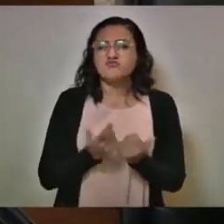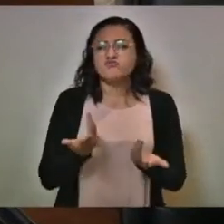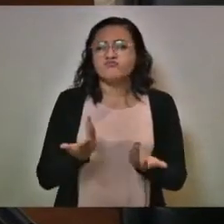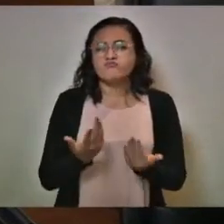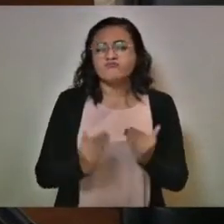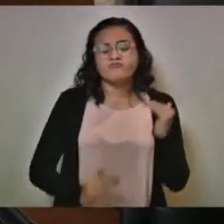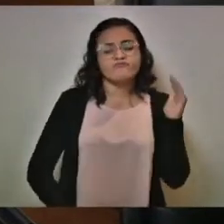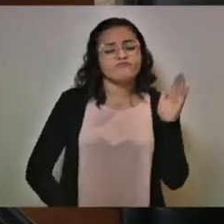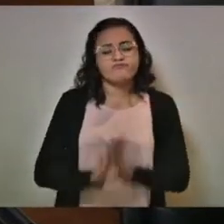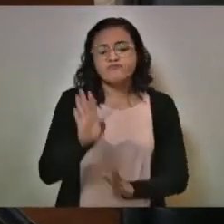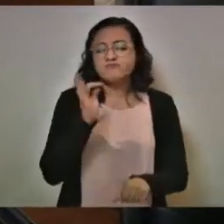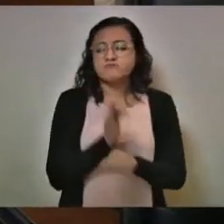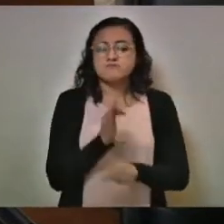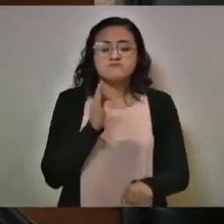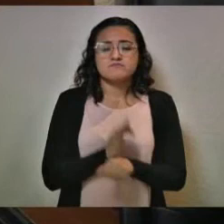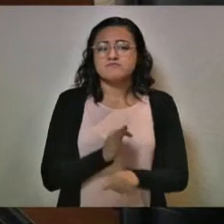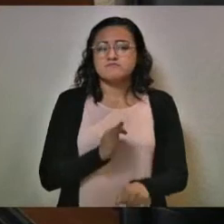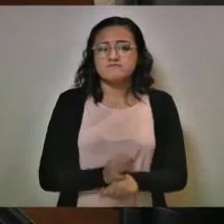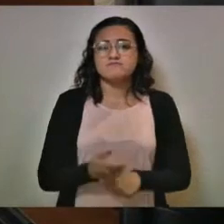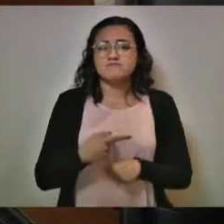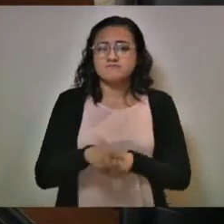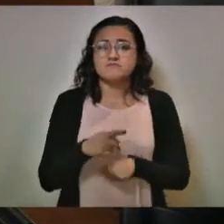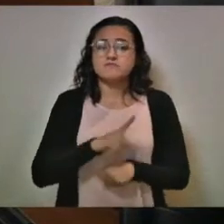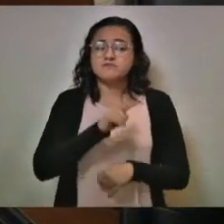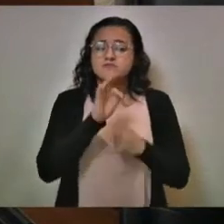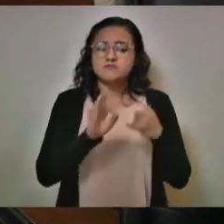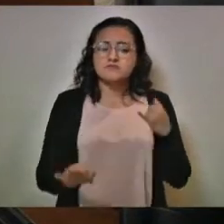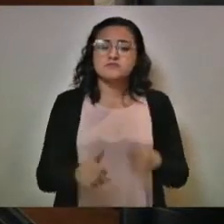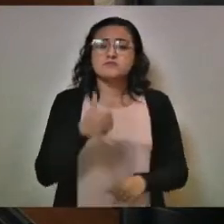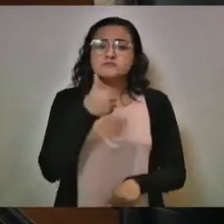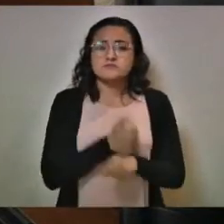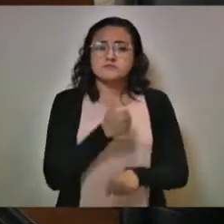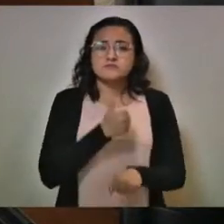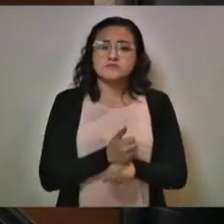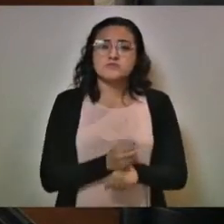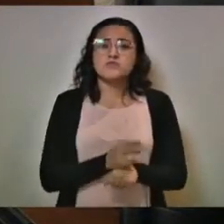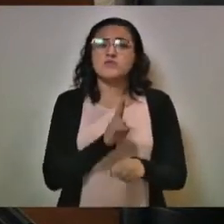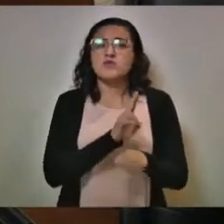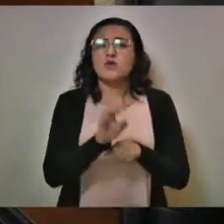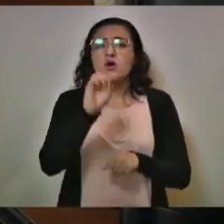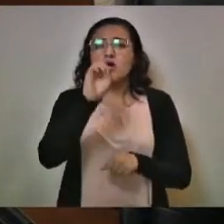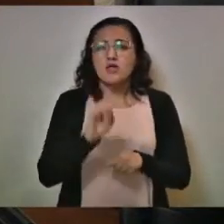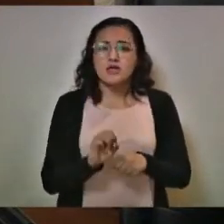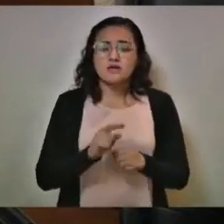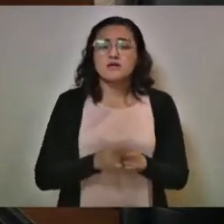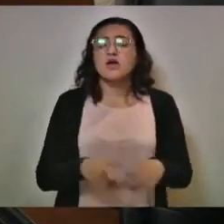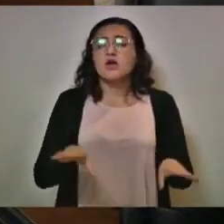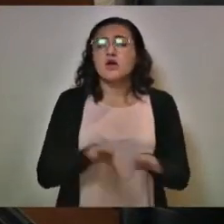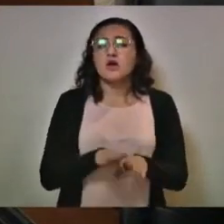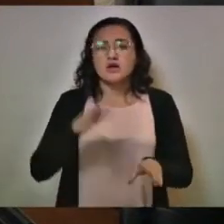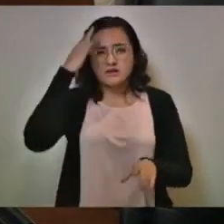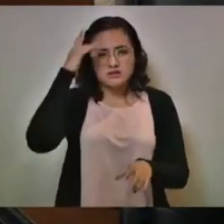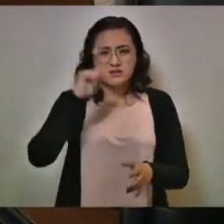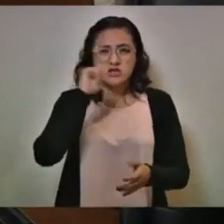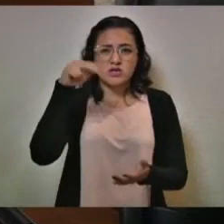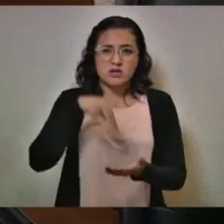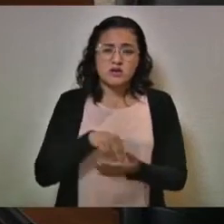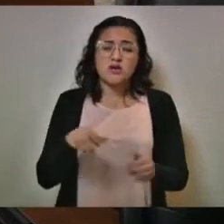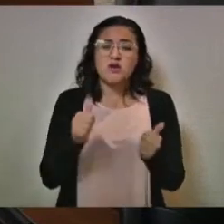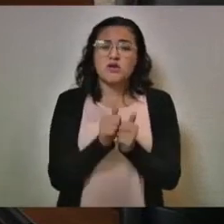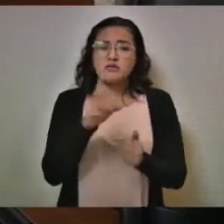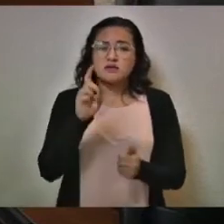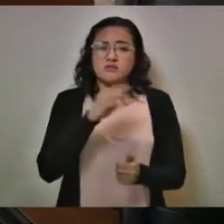lamentablemente, a la alza en estos momentos. Y por último, la región 6, nororiente, con cabecera en Tezutlán, e integrada por 30